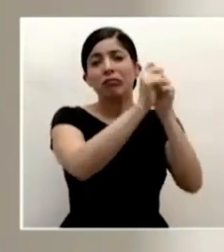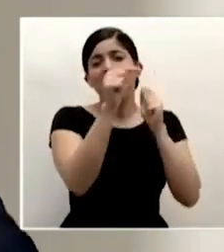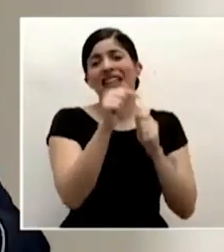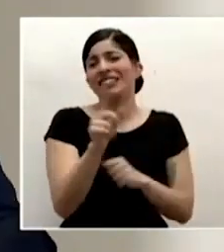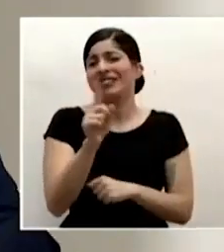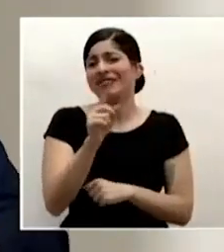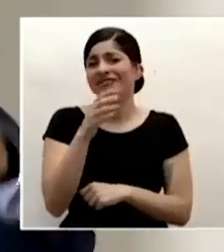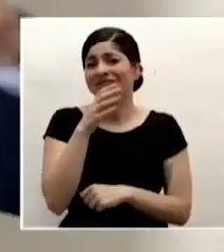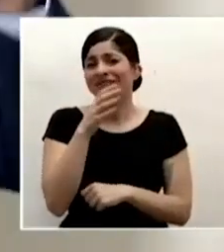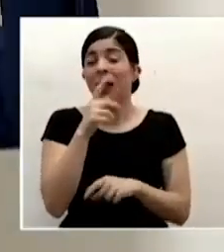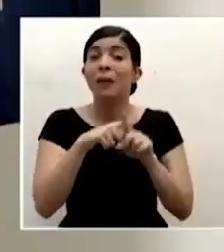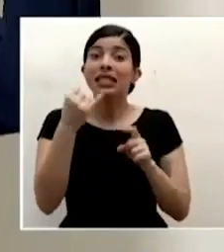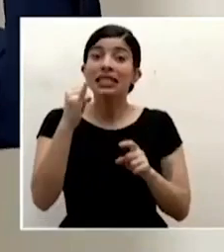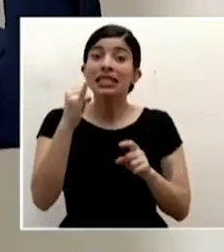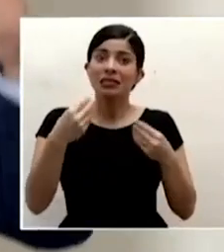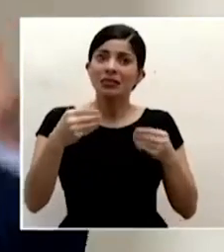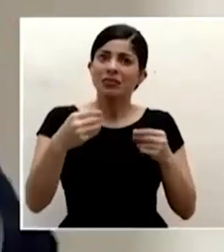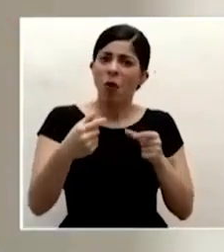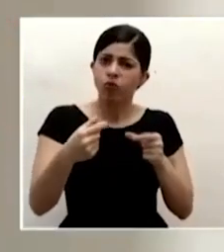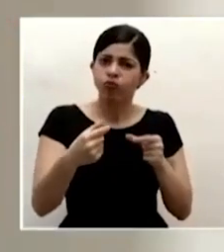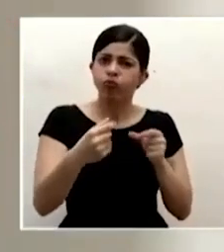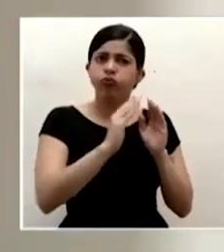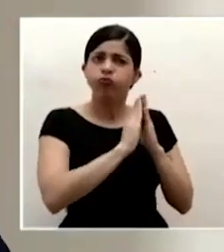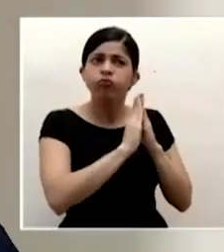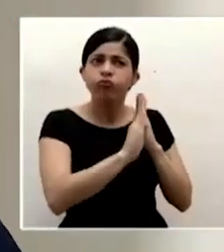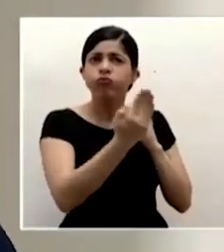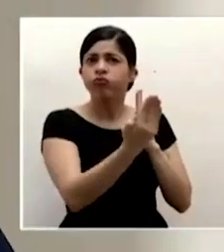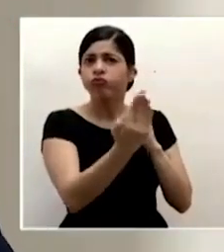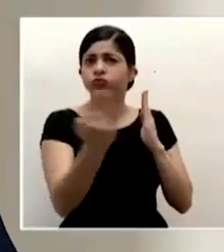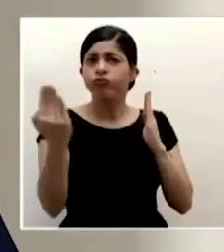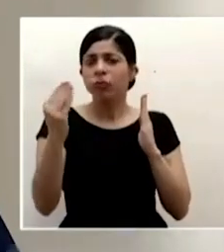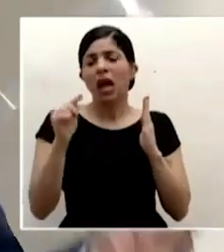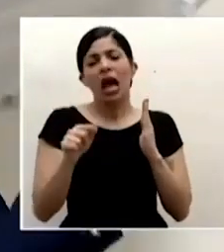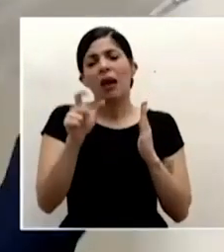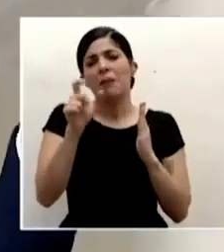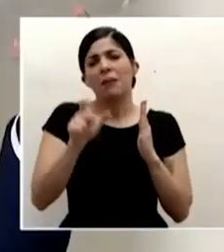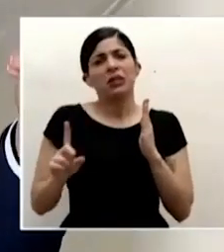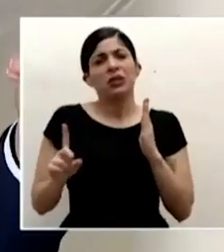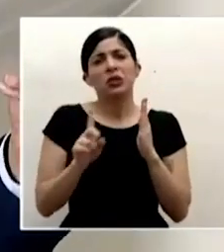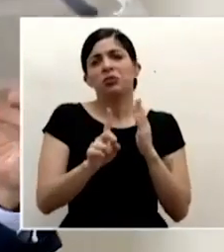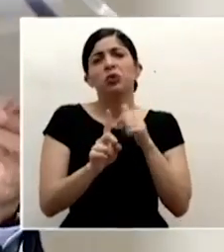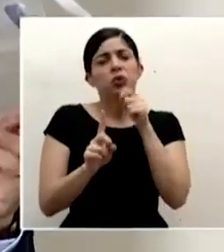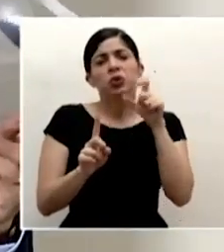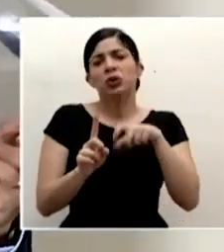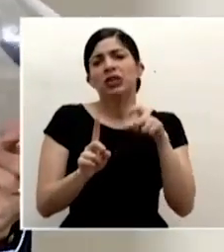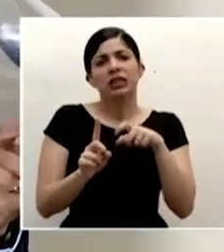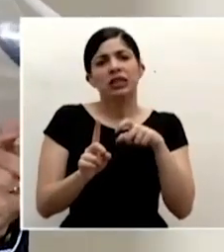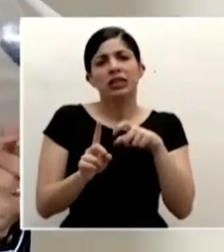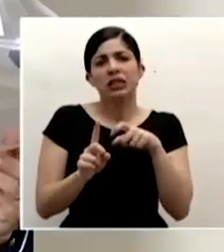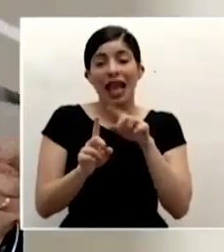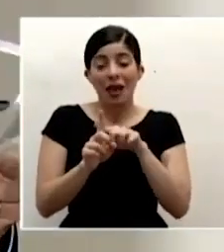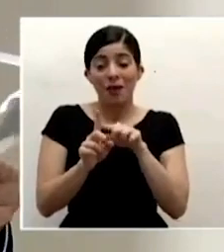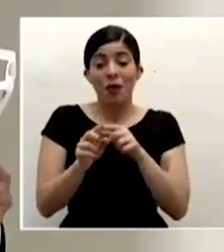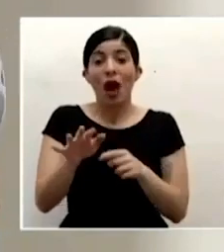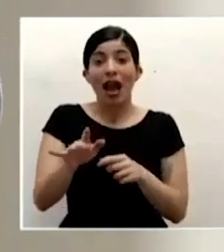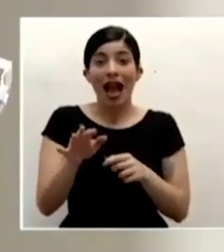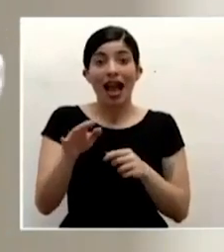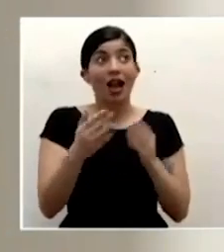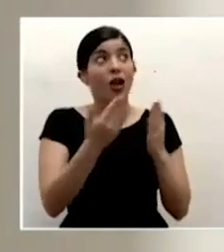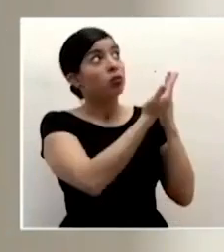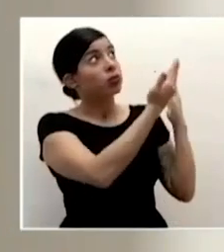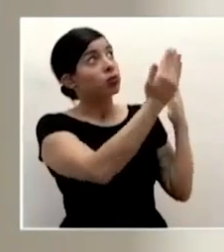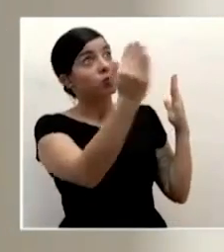si hay ya de las barreras físicas no hace falta que esté usando por ejemplo la persona que está cobrando en caja